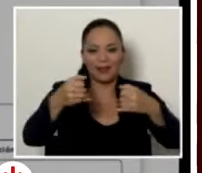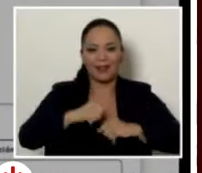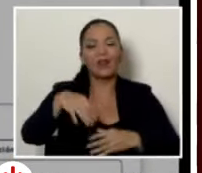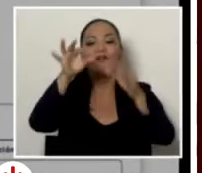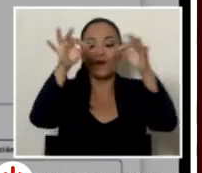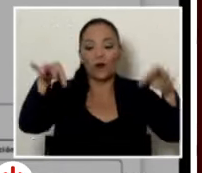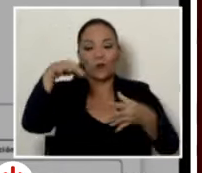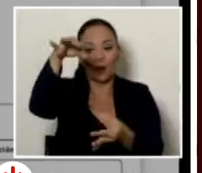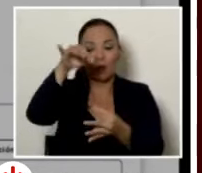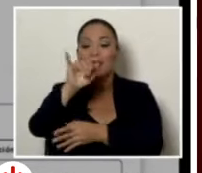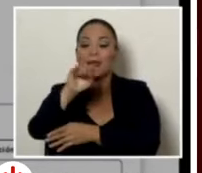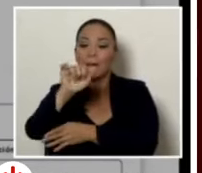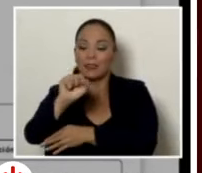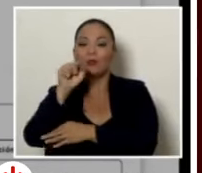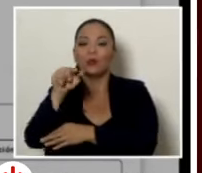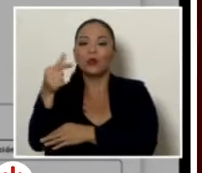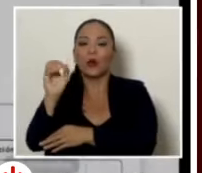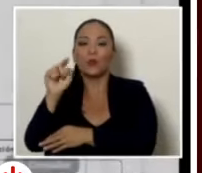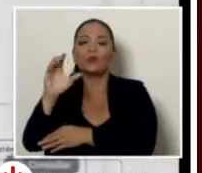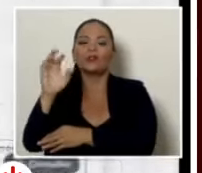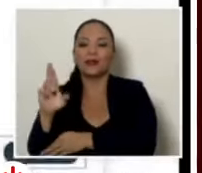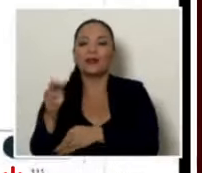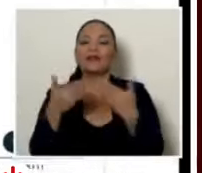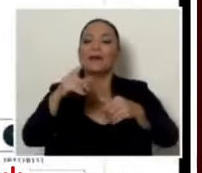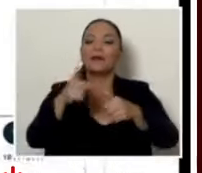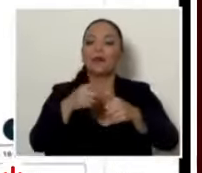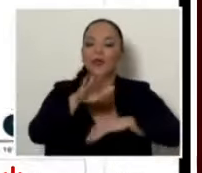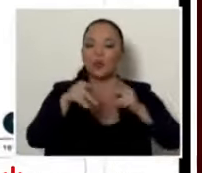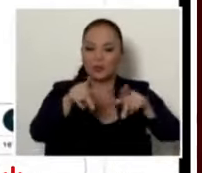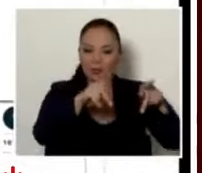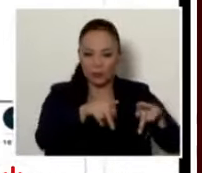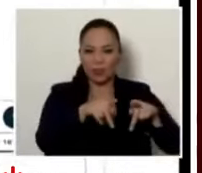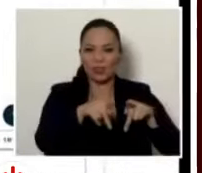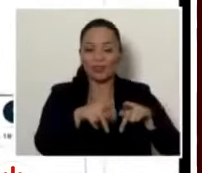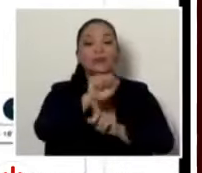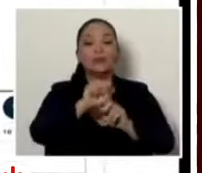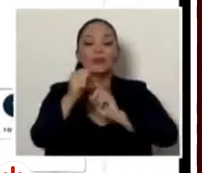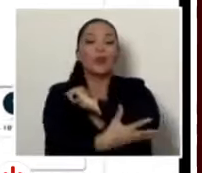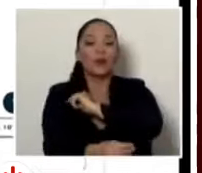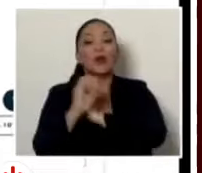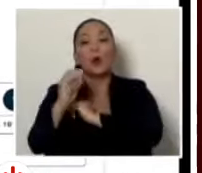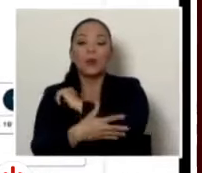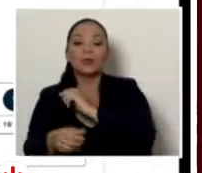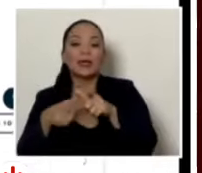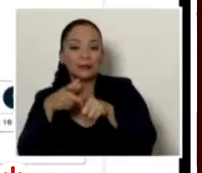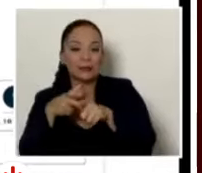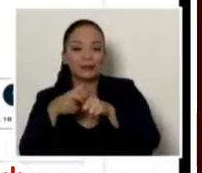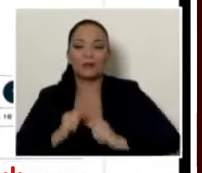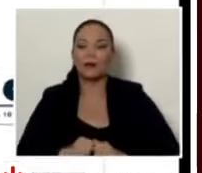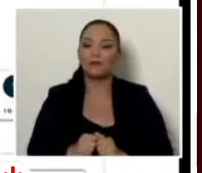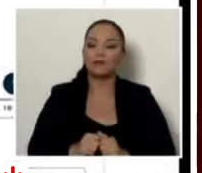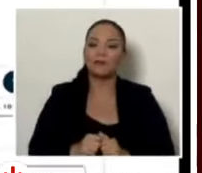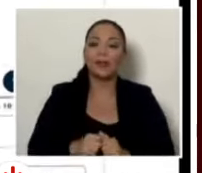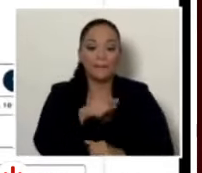disponible en imas.go.cr da prioridad a las personas que están en pobreza extrema y pobreza básica, con